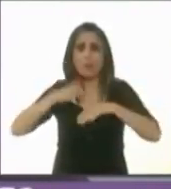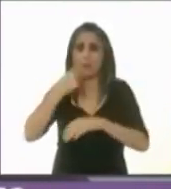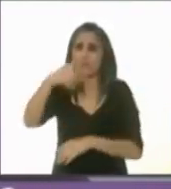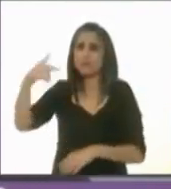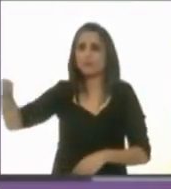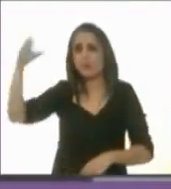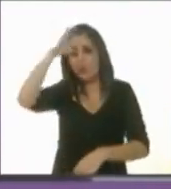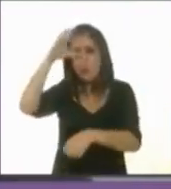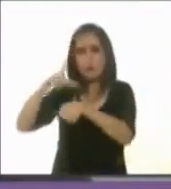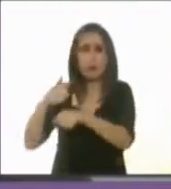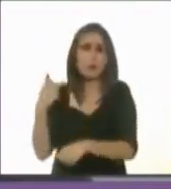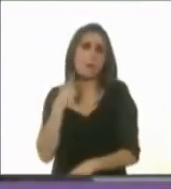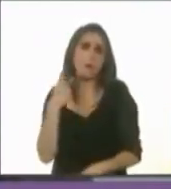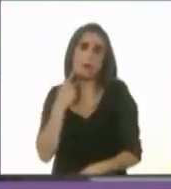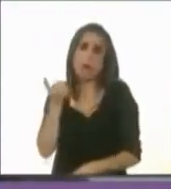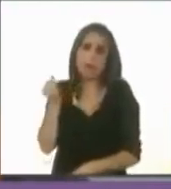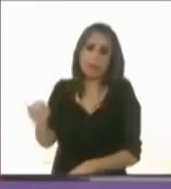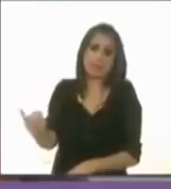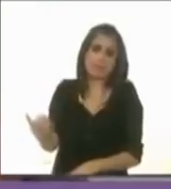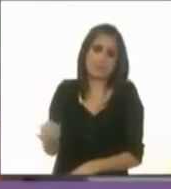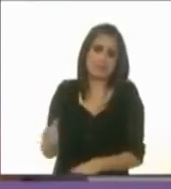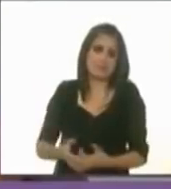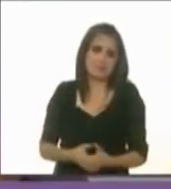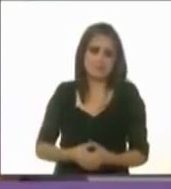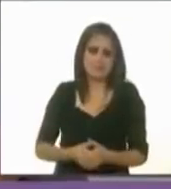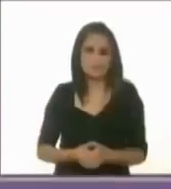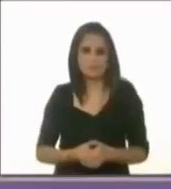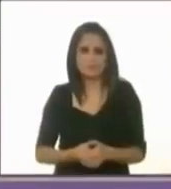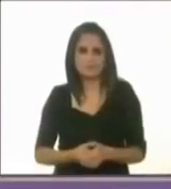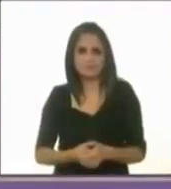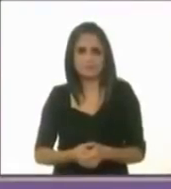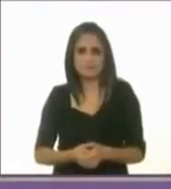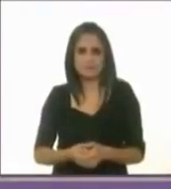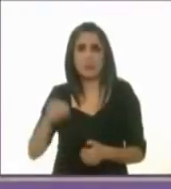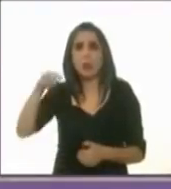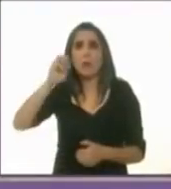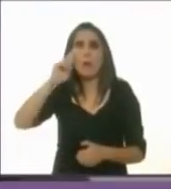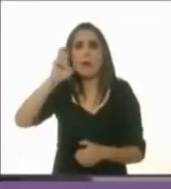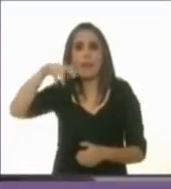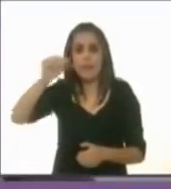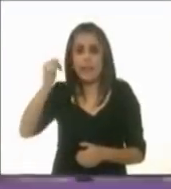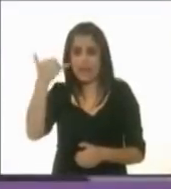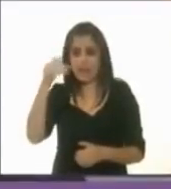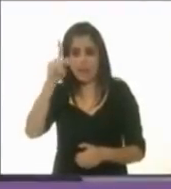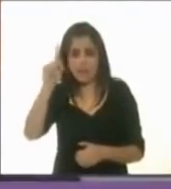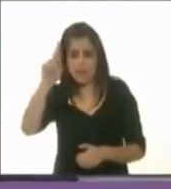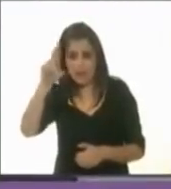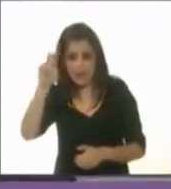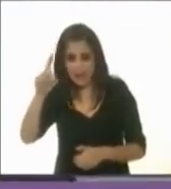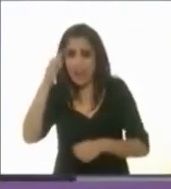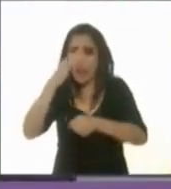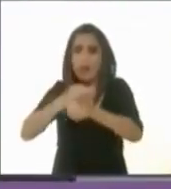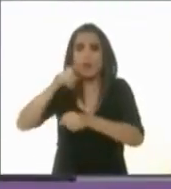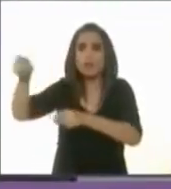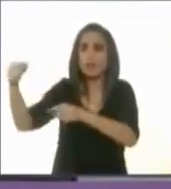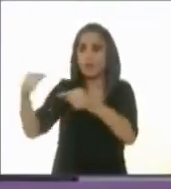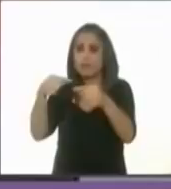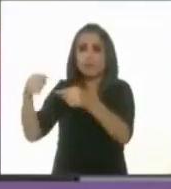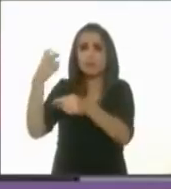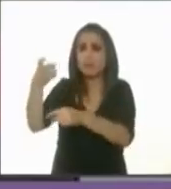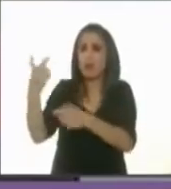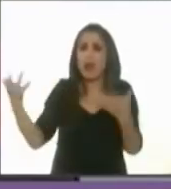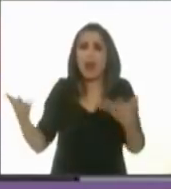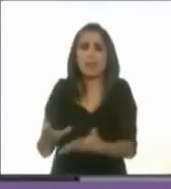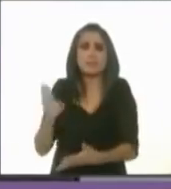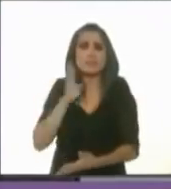política. Morena, ya. Todavía tienes cinco segundos. Morena y el PRD hoy son opositores de su propia obra y en